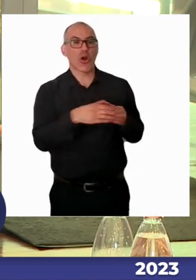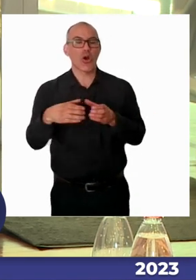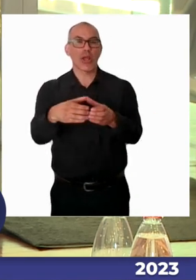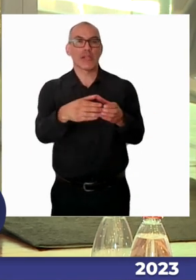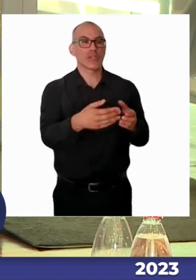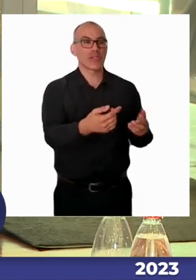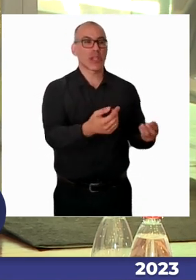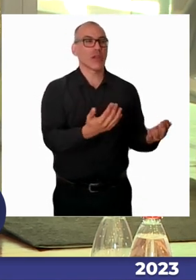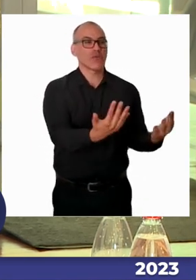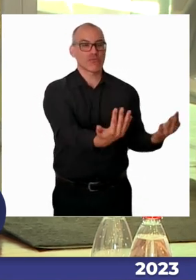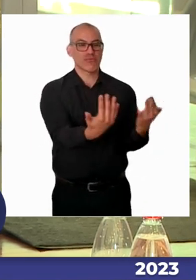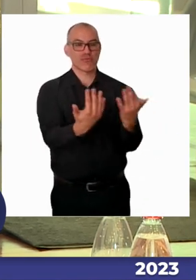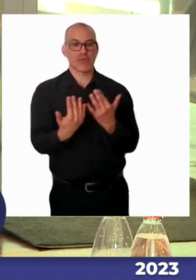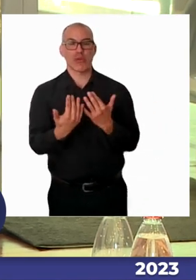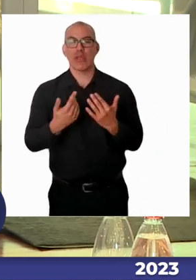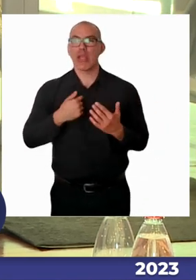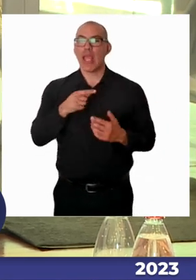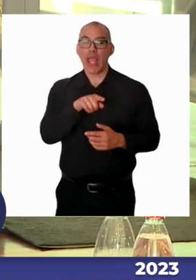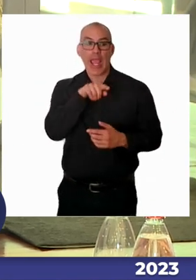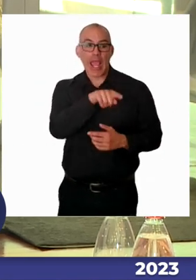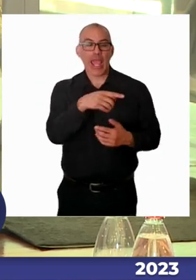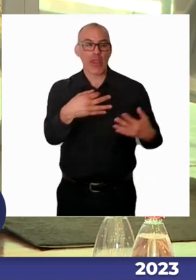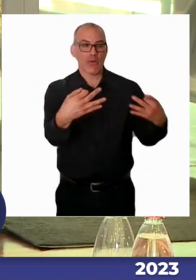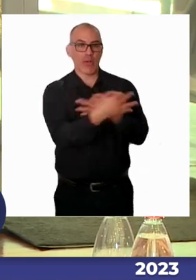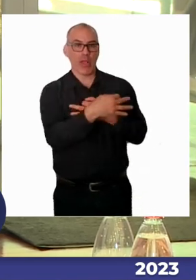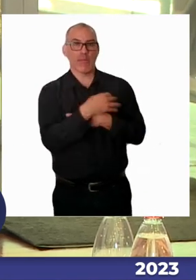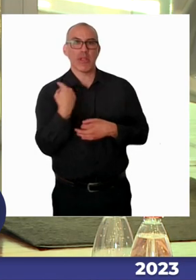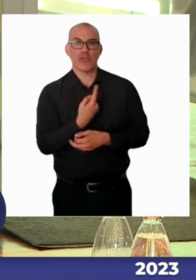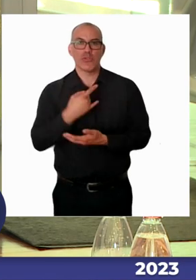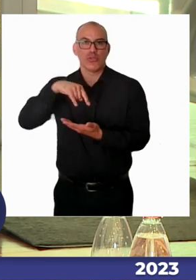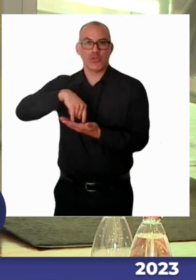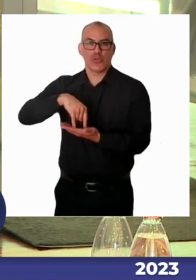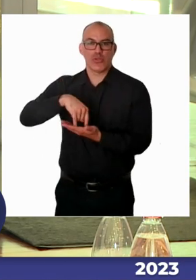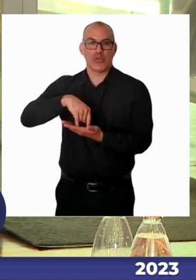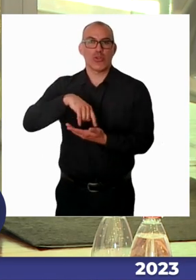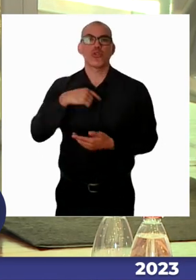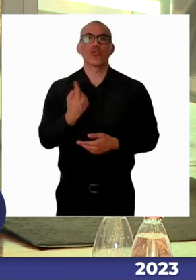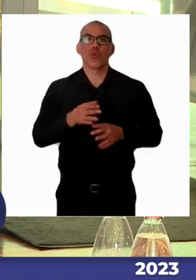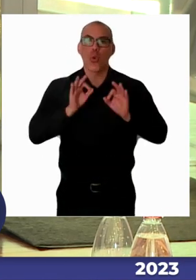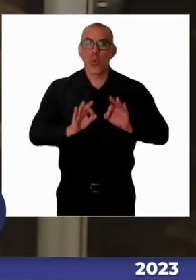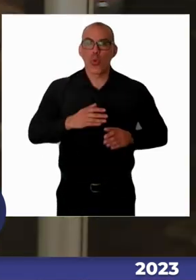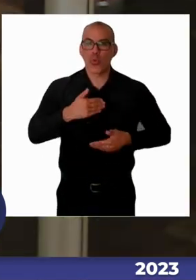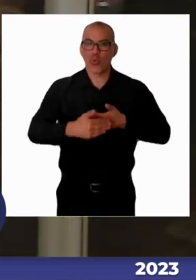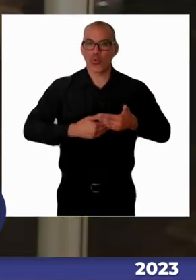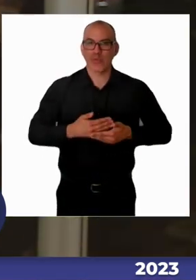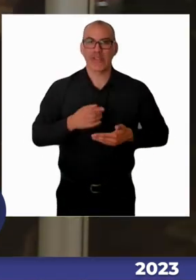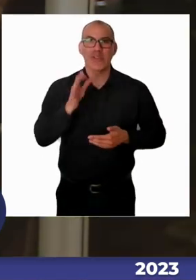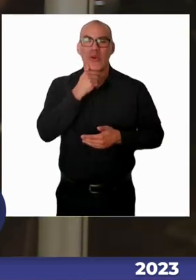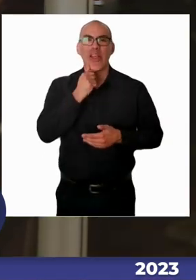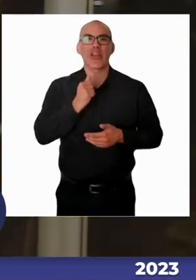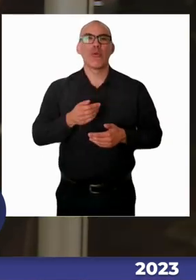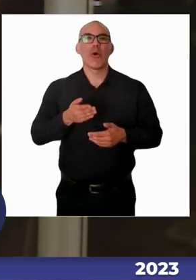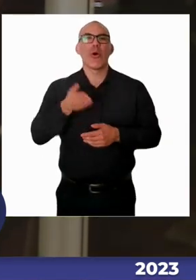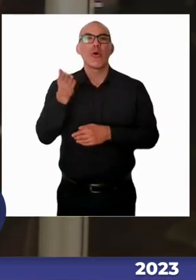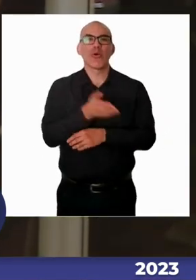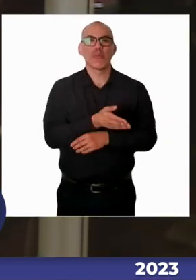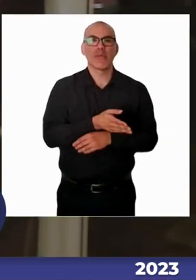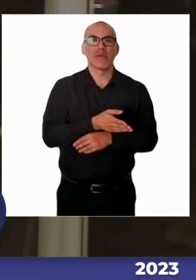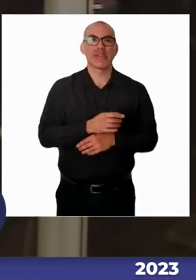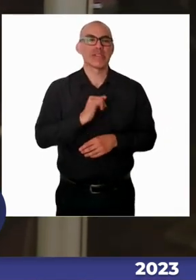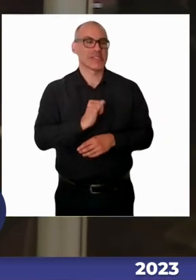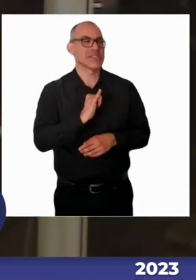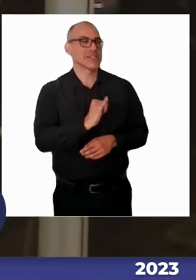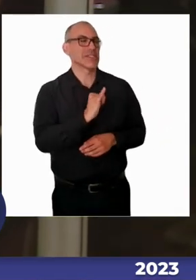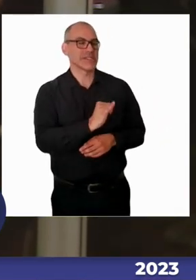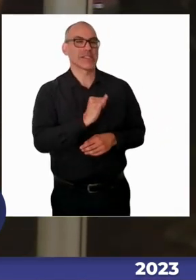Si son las organizaciones, eso. Y en ese proceso estamos ahora. No es que esté en pausa... Doy fe de aquello. sí. Se han recibido